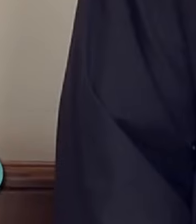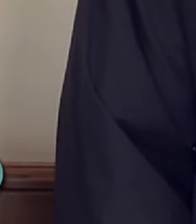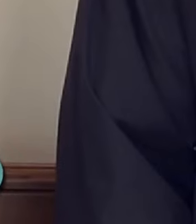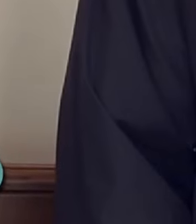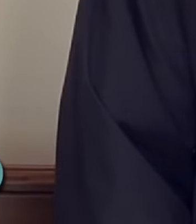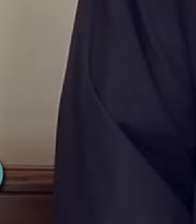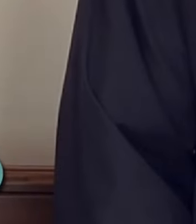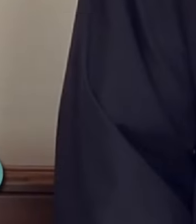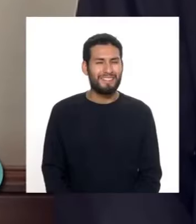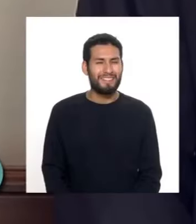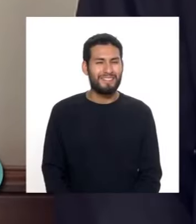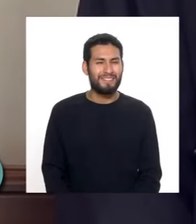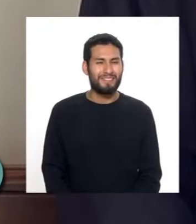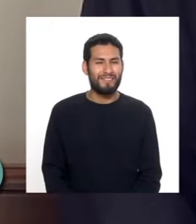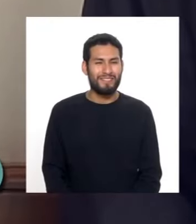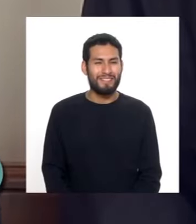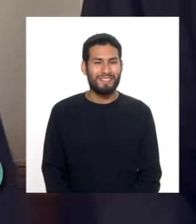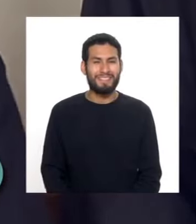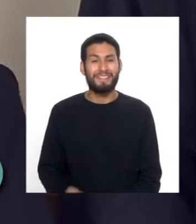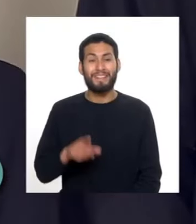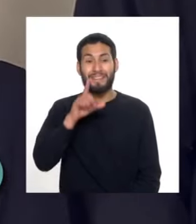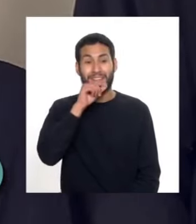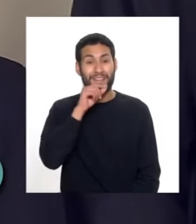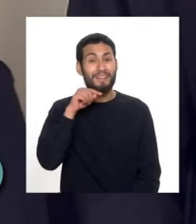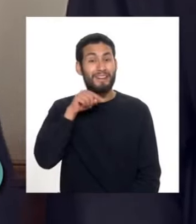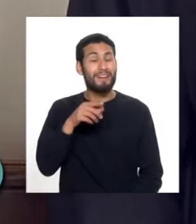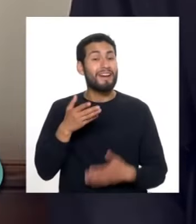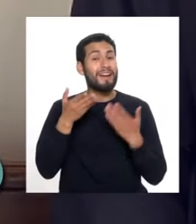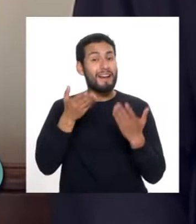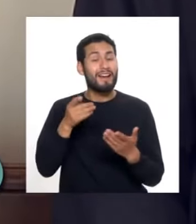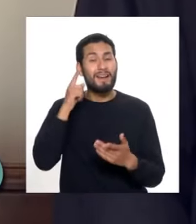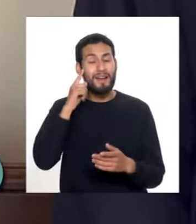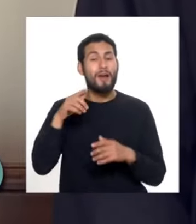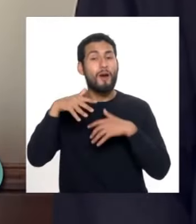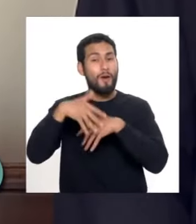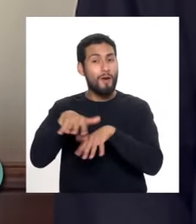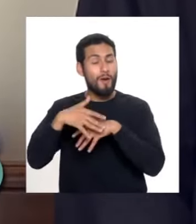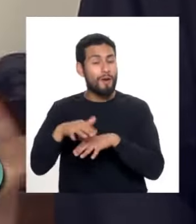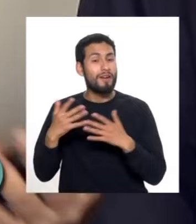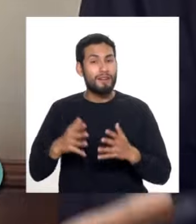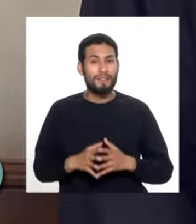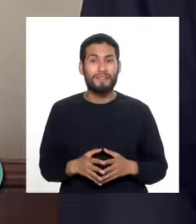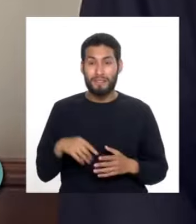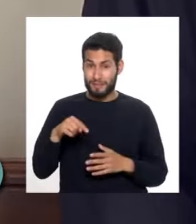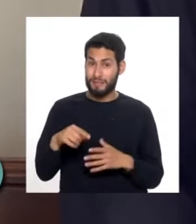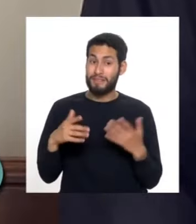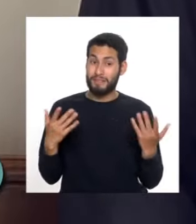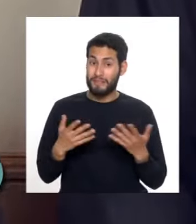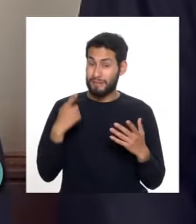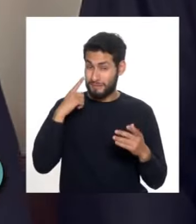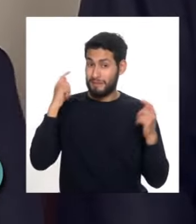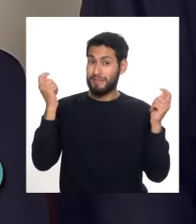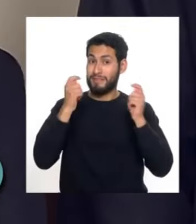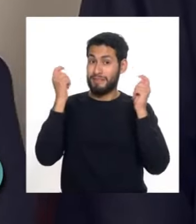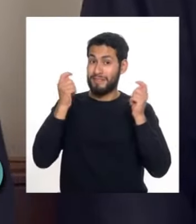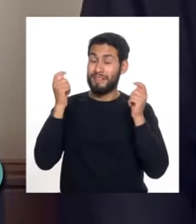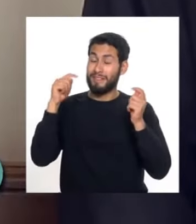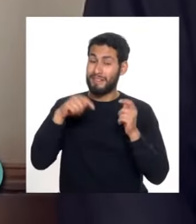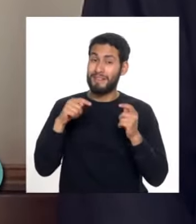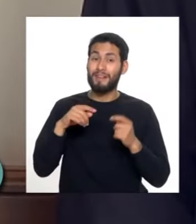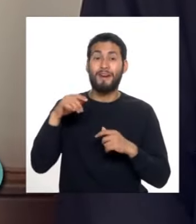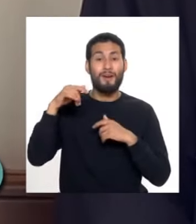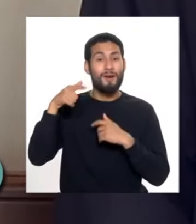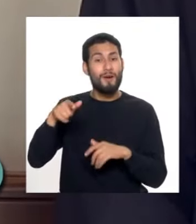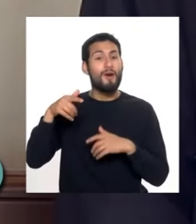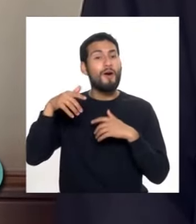Exposición, llamado Pollito con Papas. Esto en el marco del mes de julio, en donde también hemos celebrado el tercer domingo de